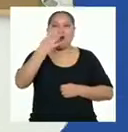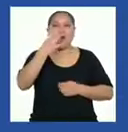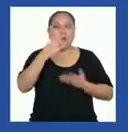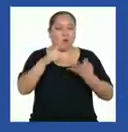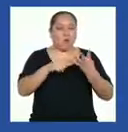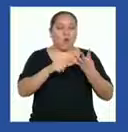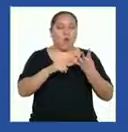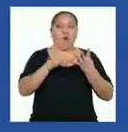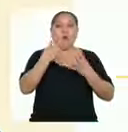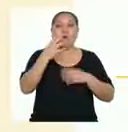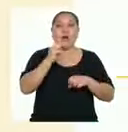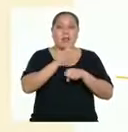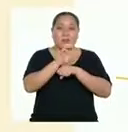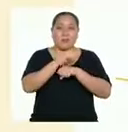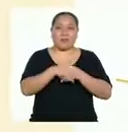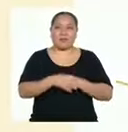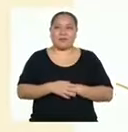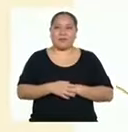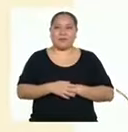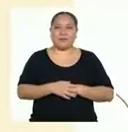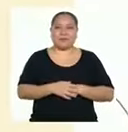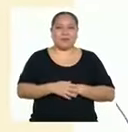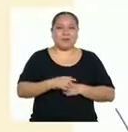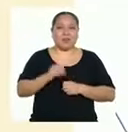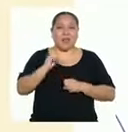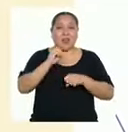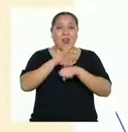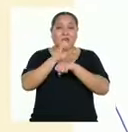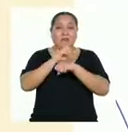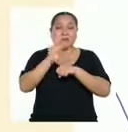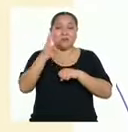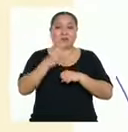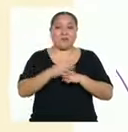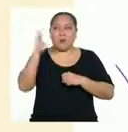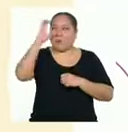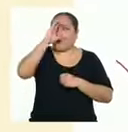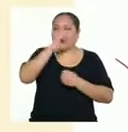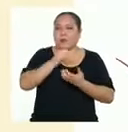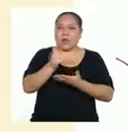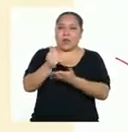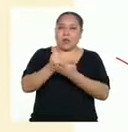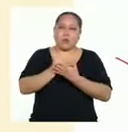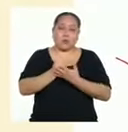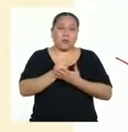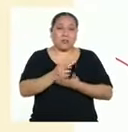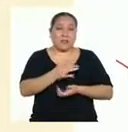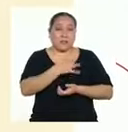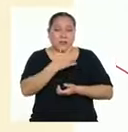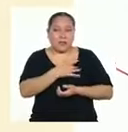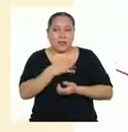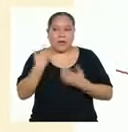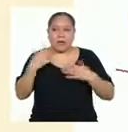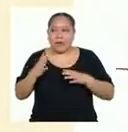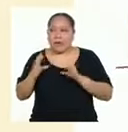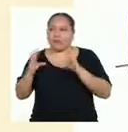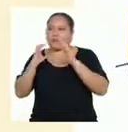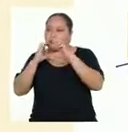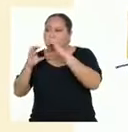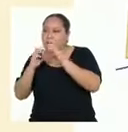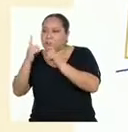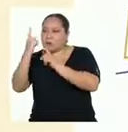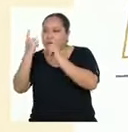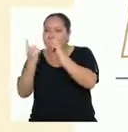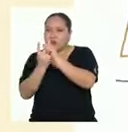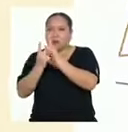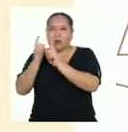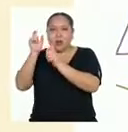recomendación. Recomendación cuatro. Buscar ayuda. Si sienten que además de conversar con las personas que están